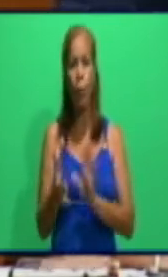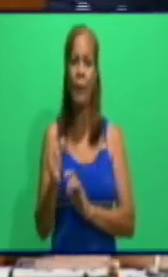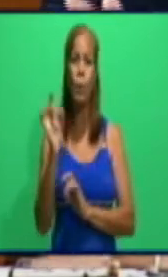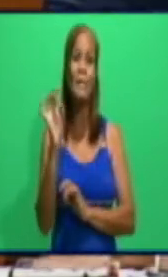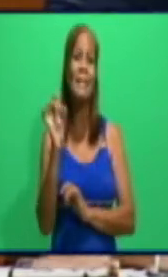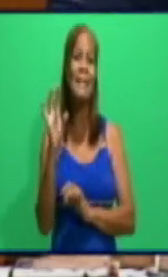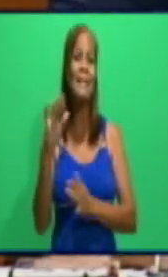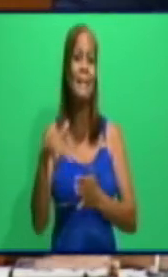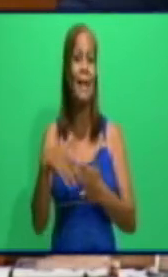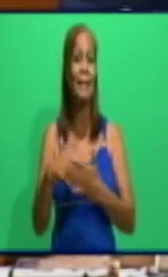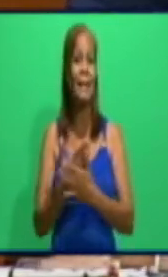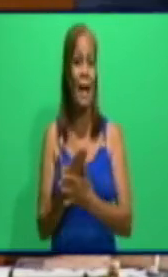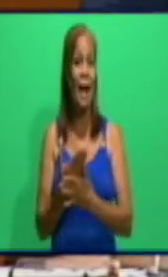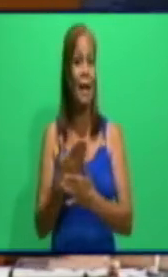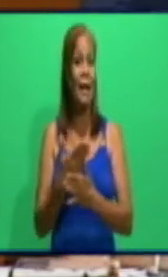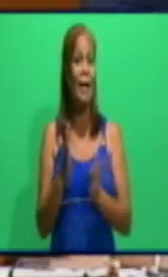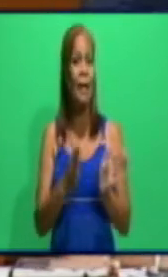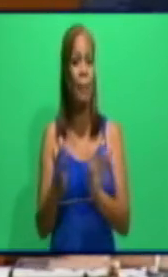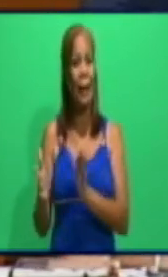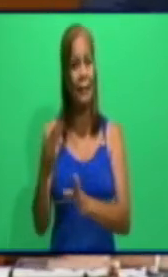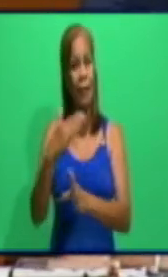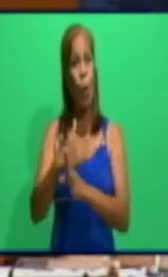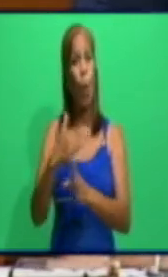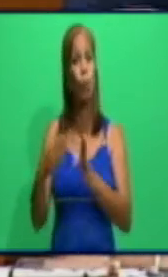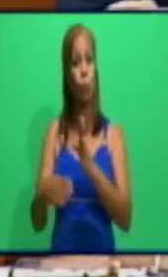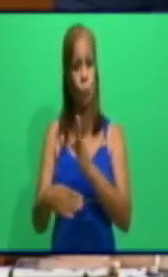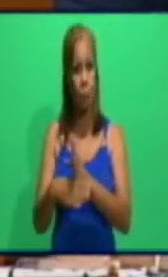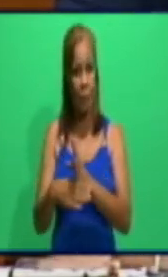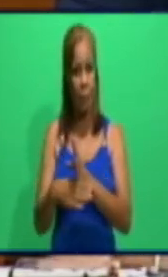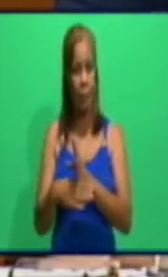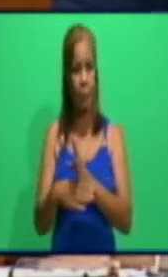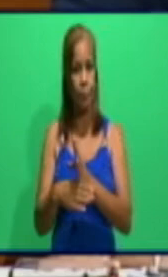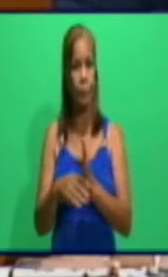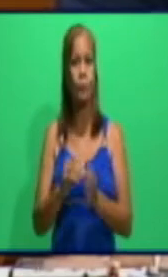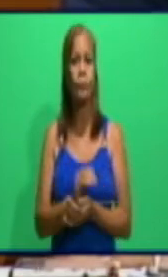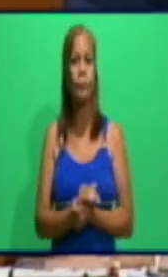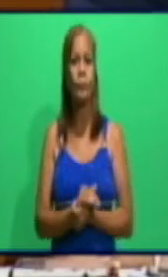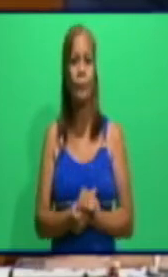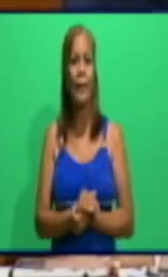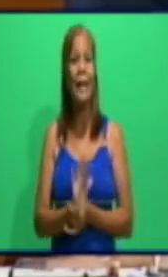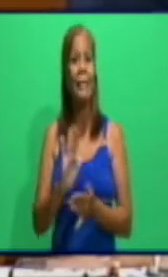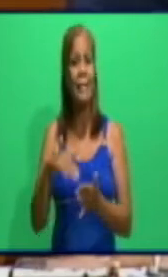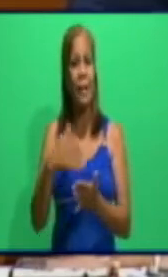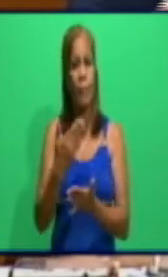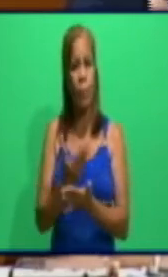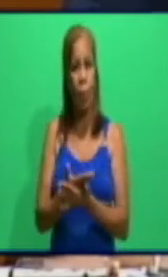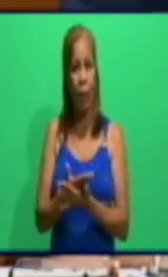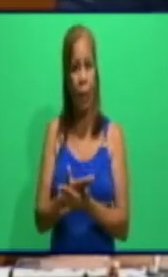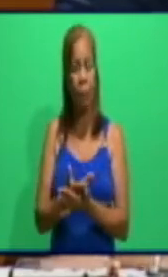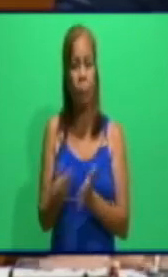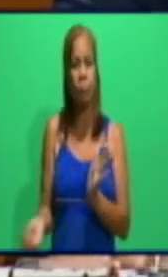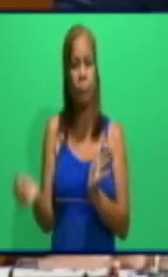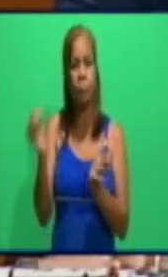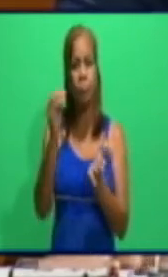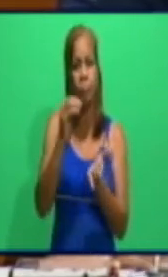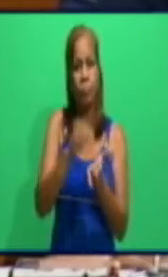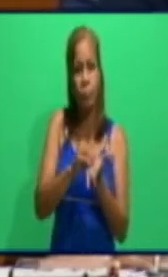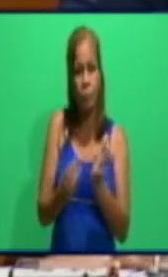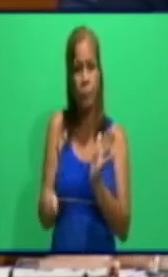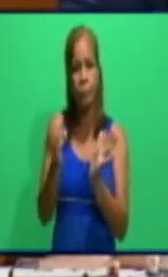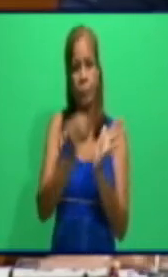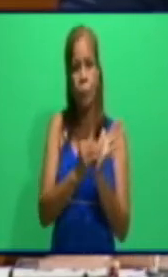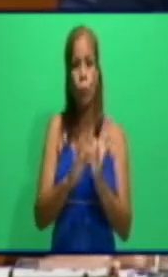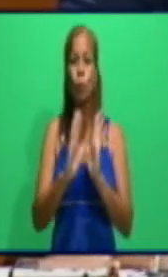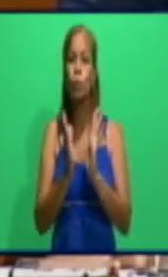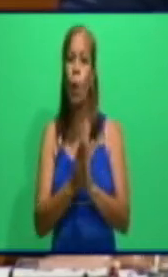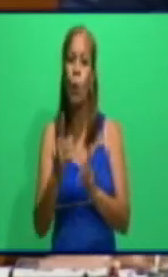La construcción, la parte constructiva. De ahí viene entonces el montaje del equipamiento que lleva